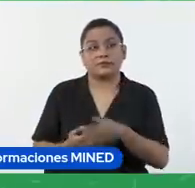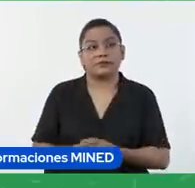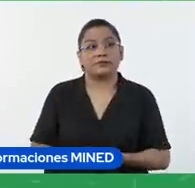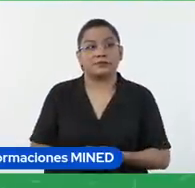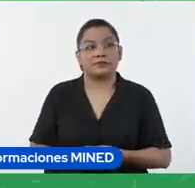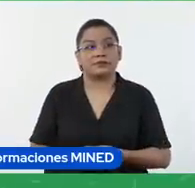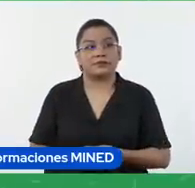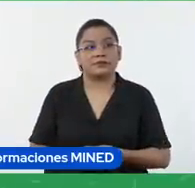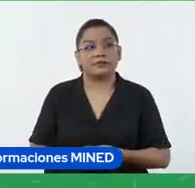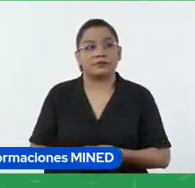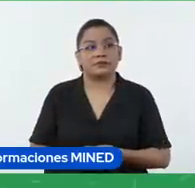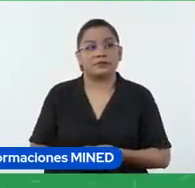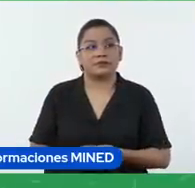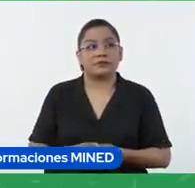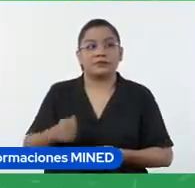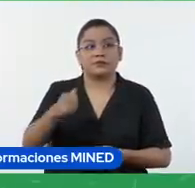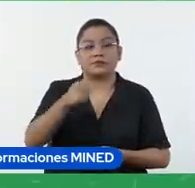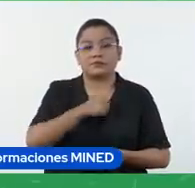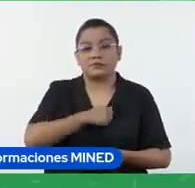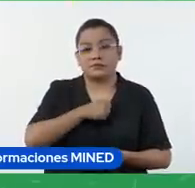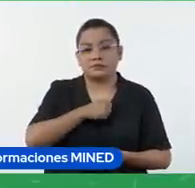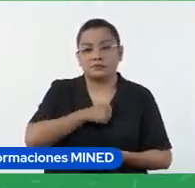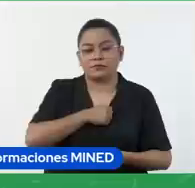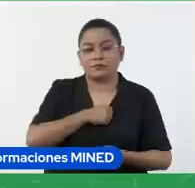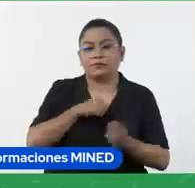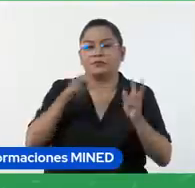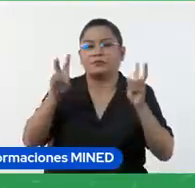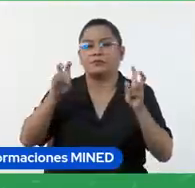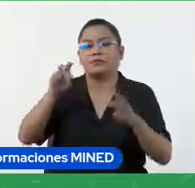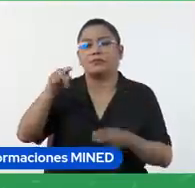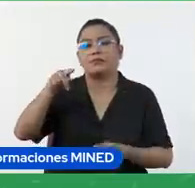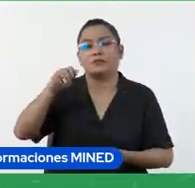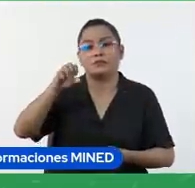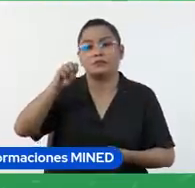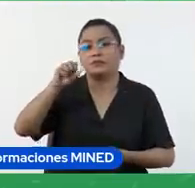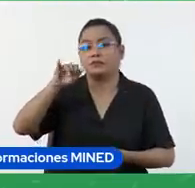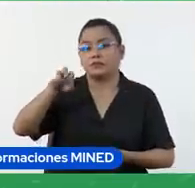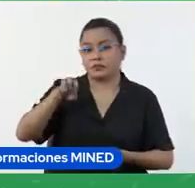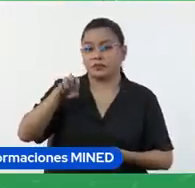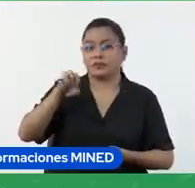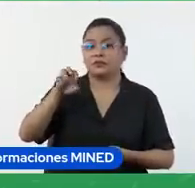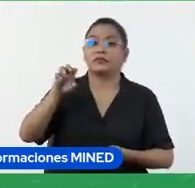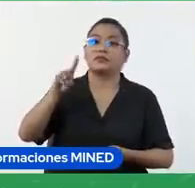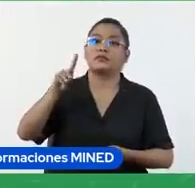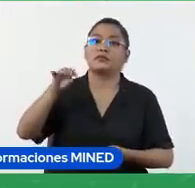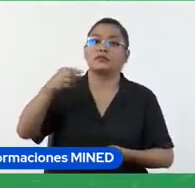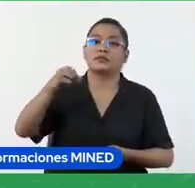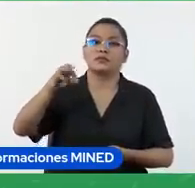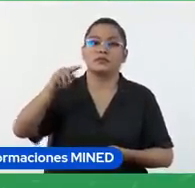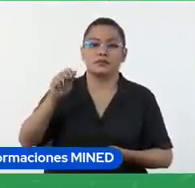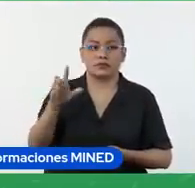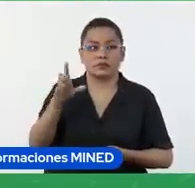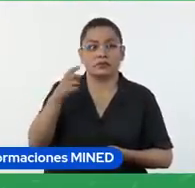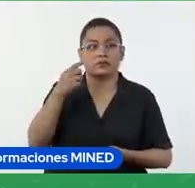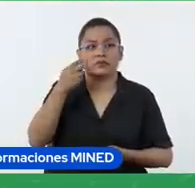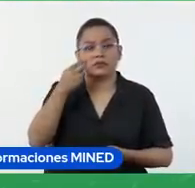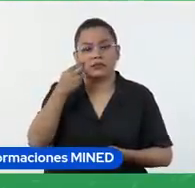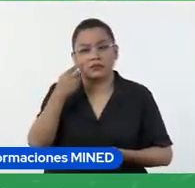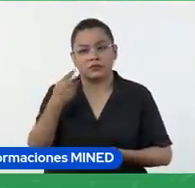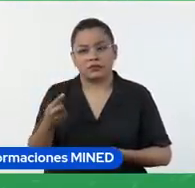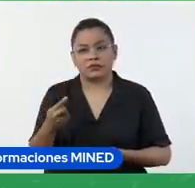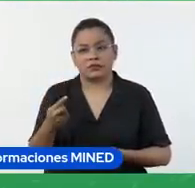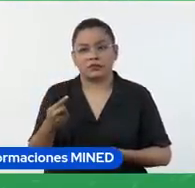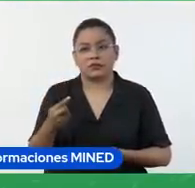La tarea se llama paisaje digital. El objetivo es reinterpretar la imagen de un paisaje natural